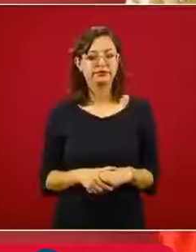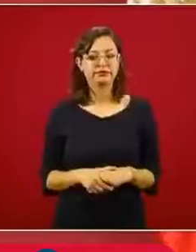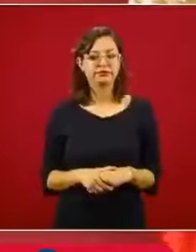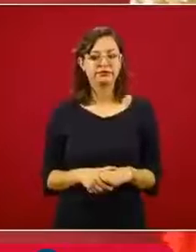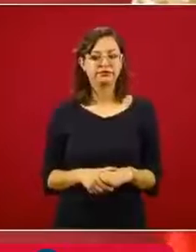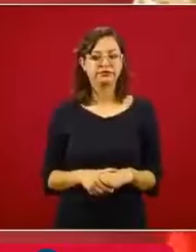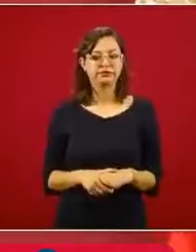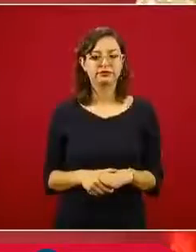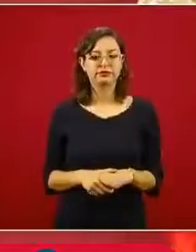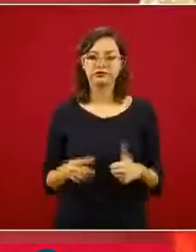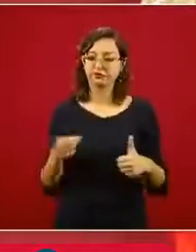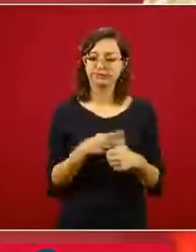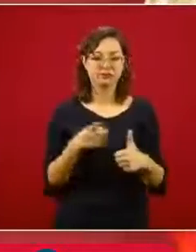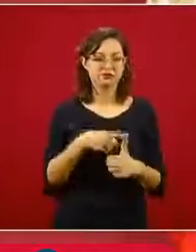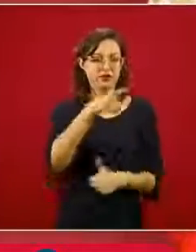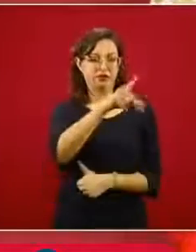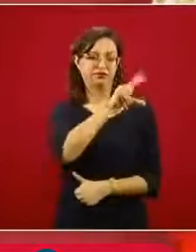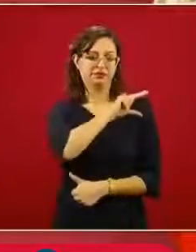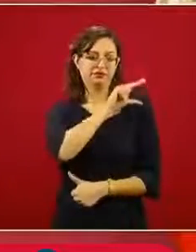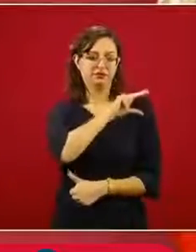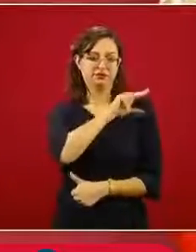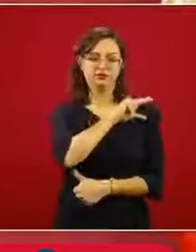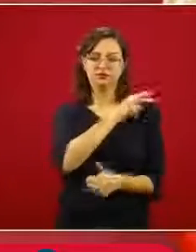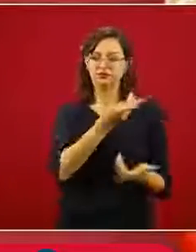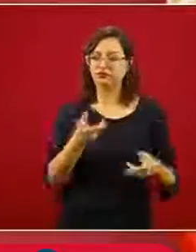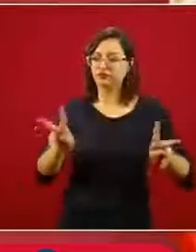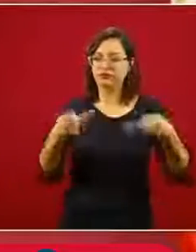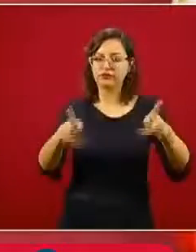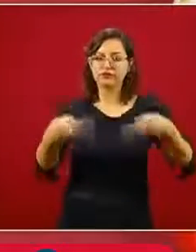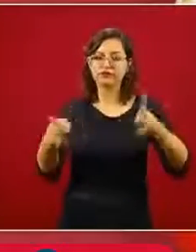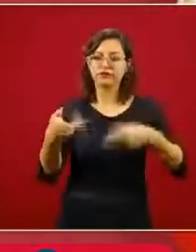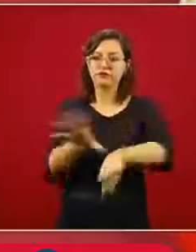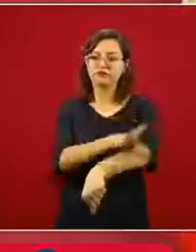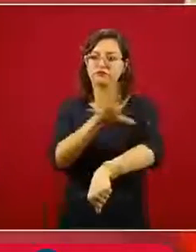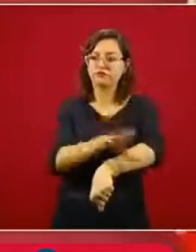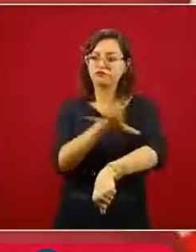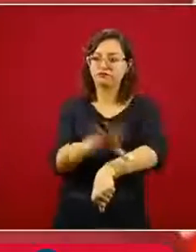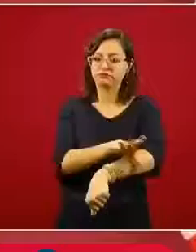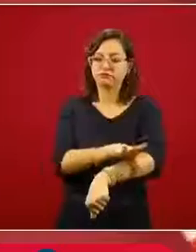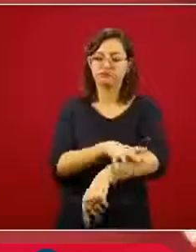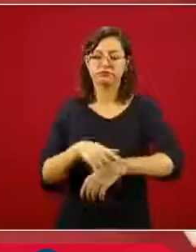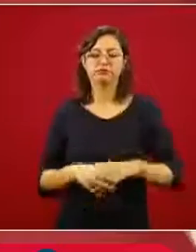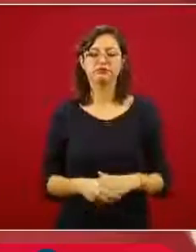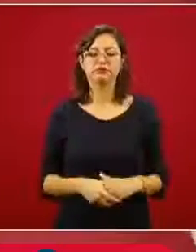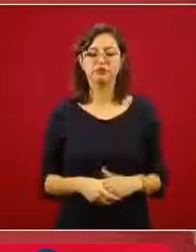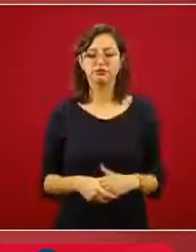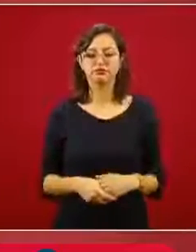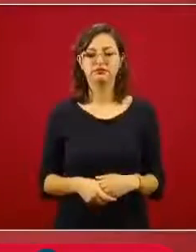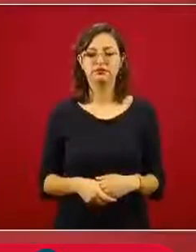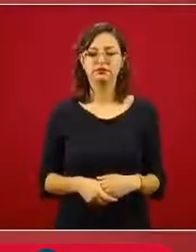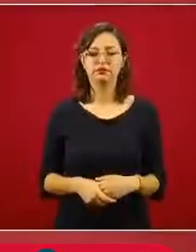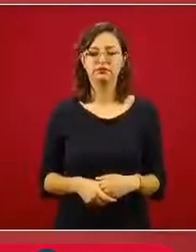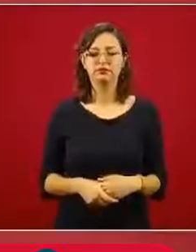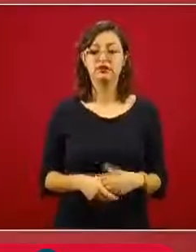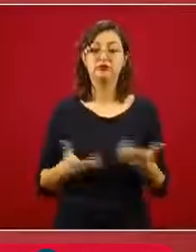a las plantas de generación eléctrica del sector privado,